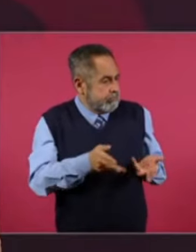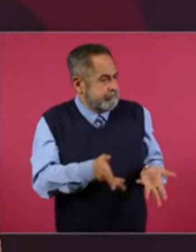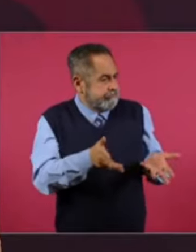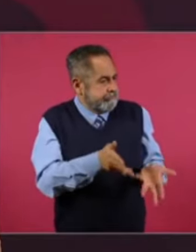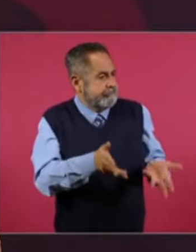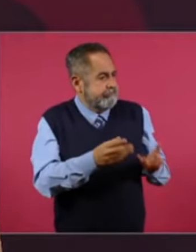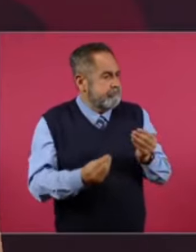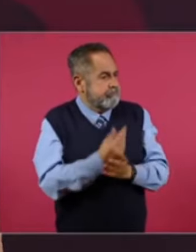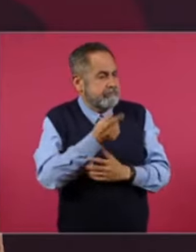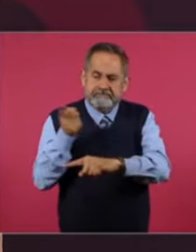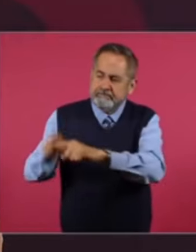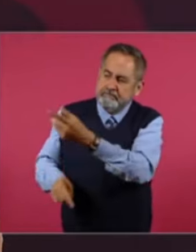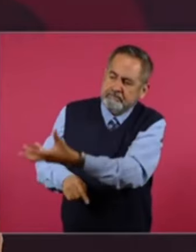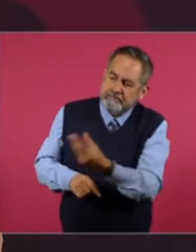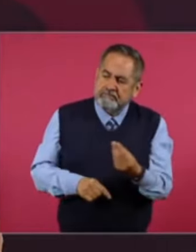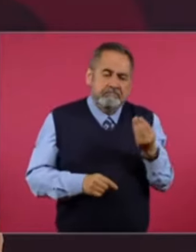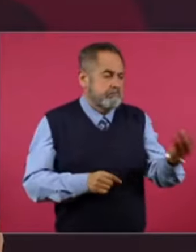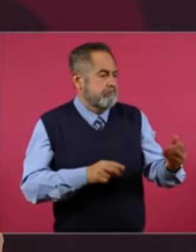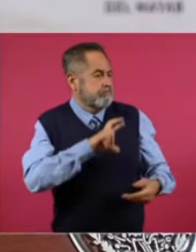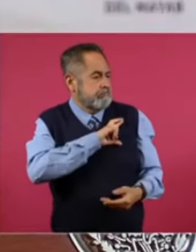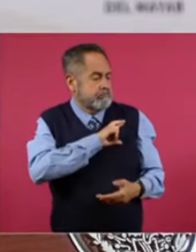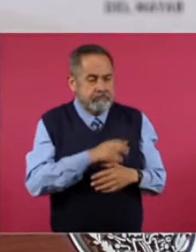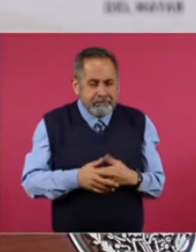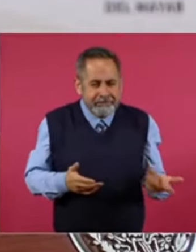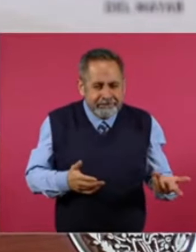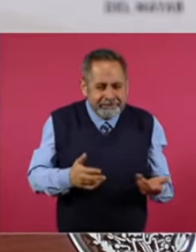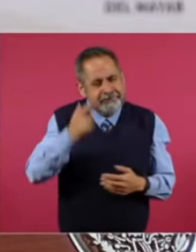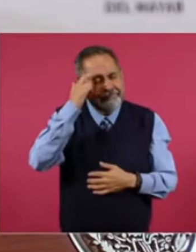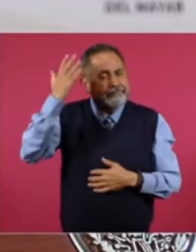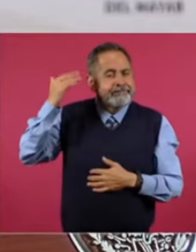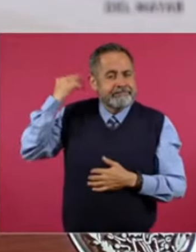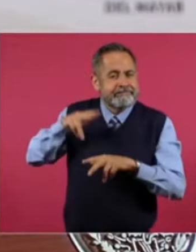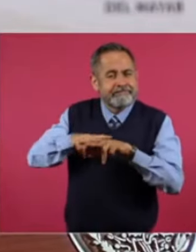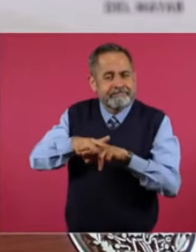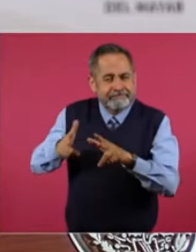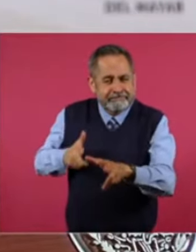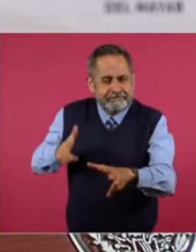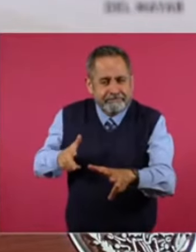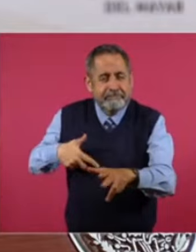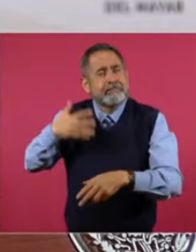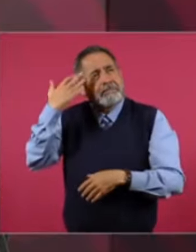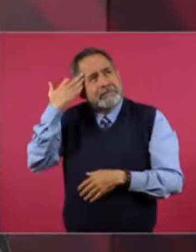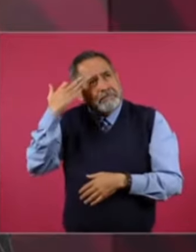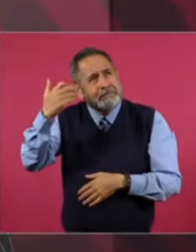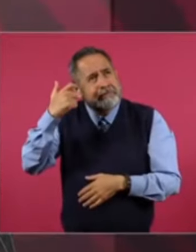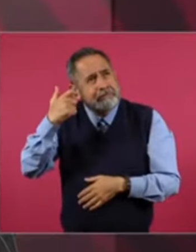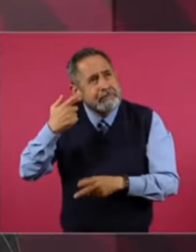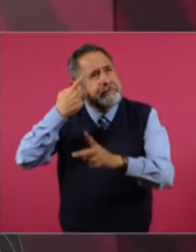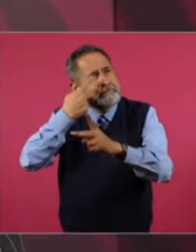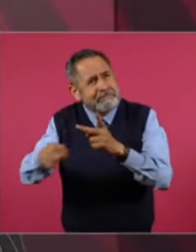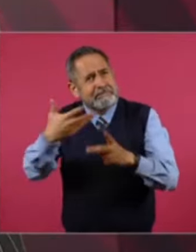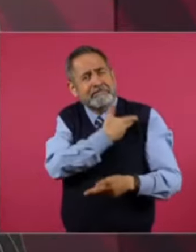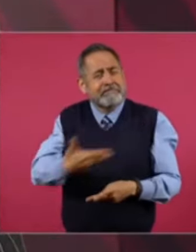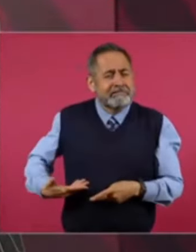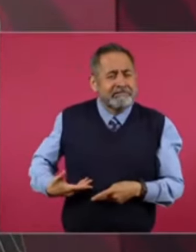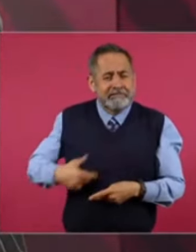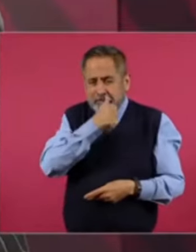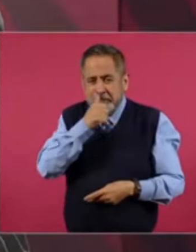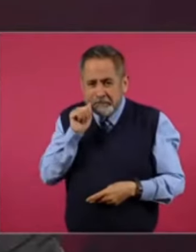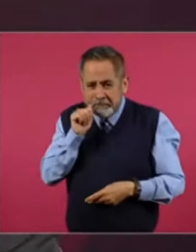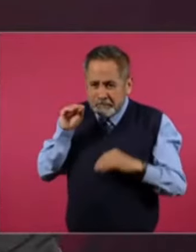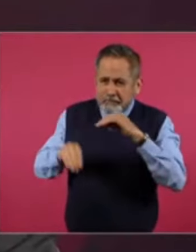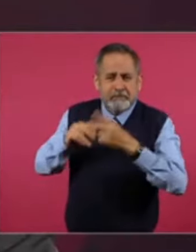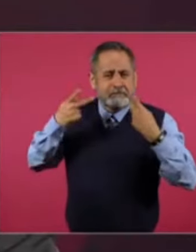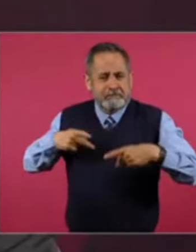Habían. Trenes de pasajeros. Que se empezaron a hacer. Desde la época. presidente. Benito Juárez. Y se